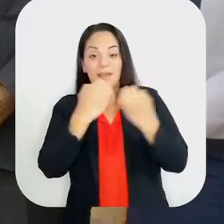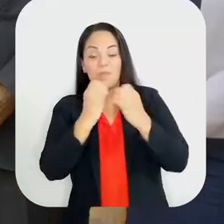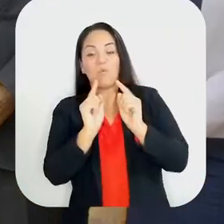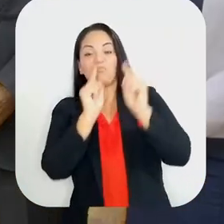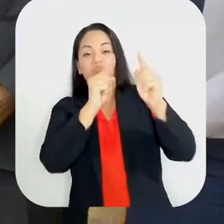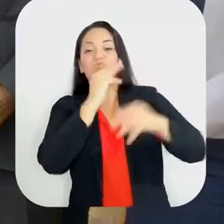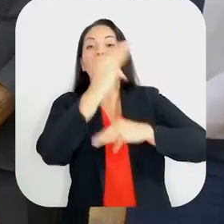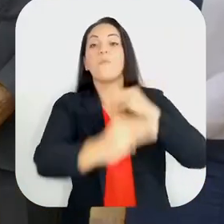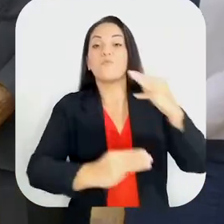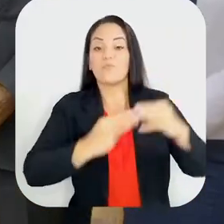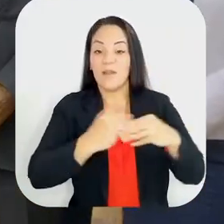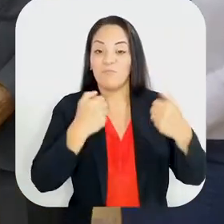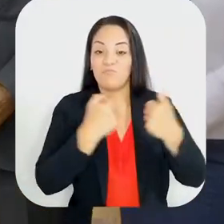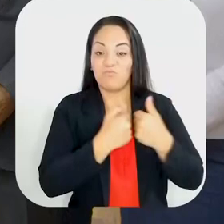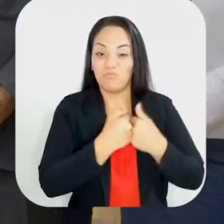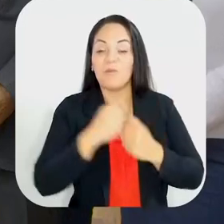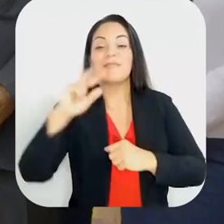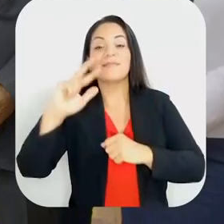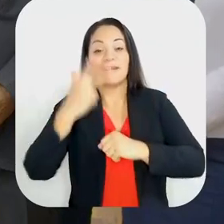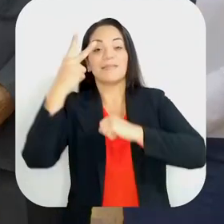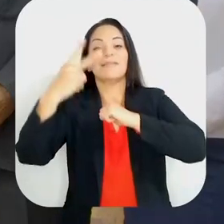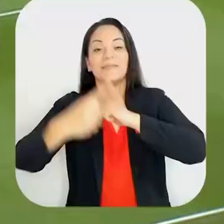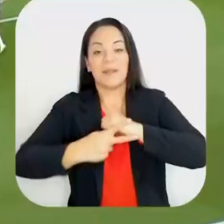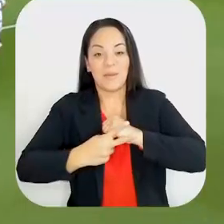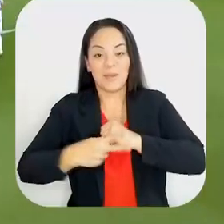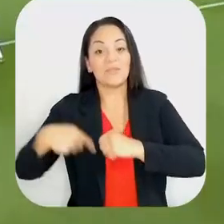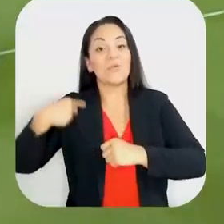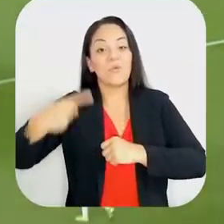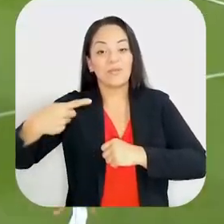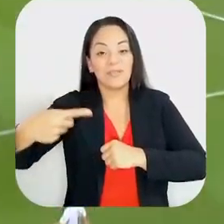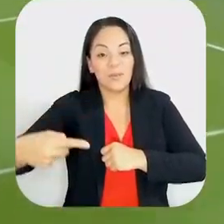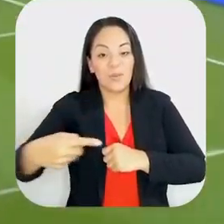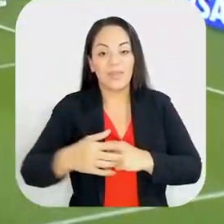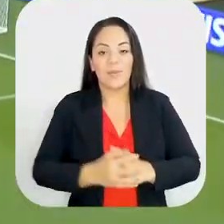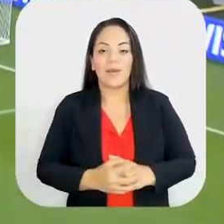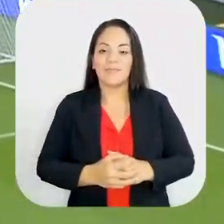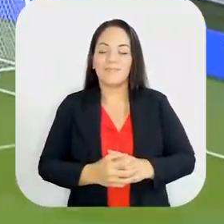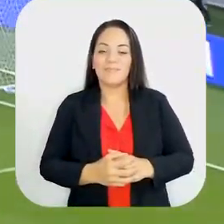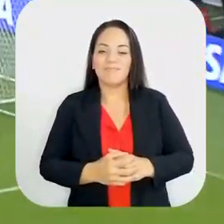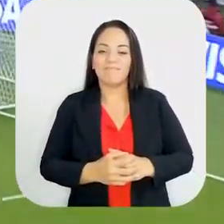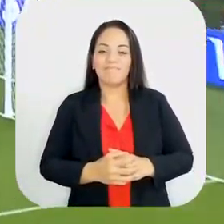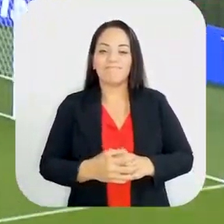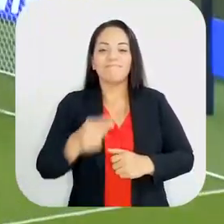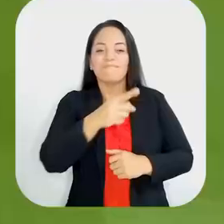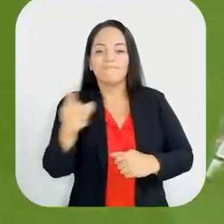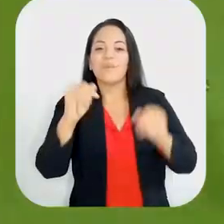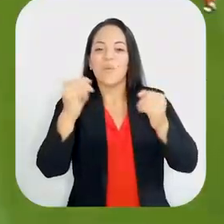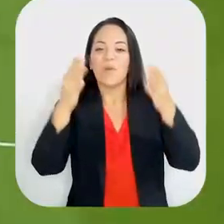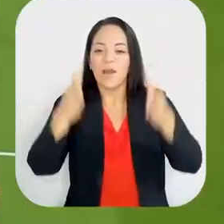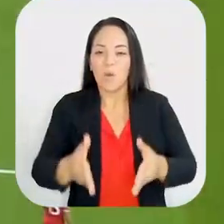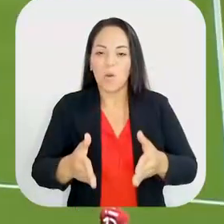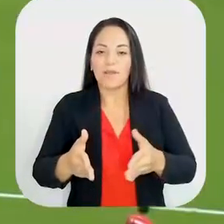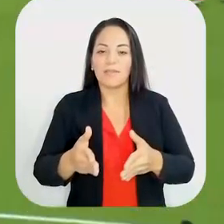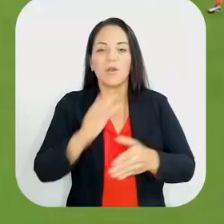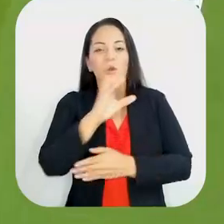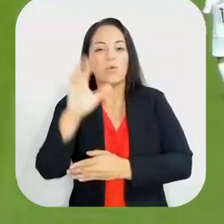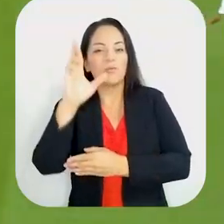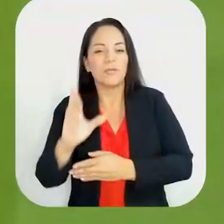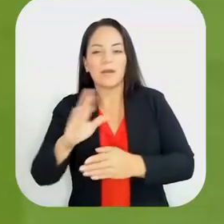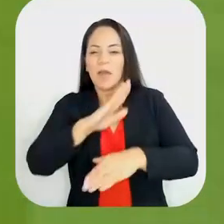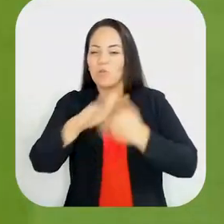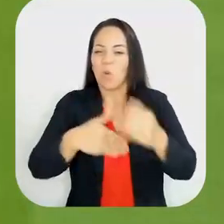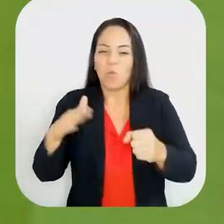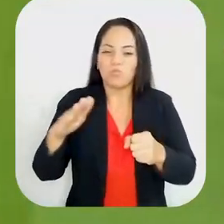por tercera vez consecutiva. Muchachos, Costa Rica vibra de emoción